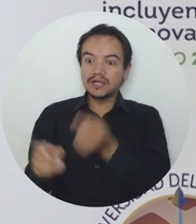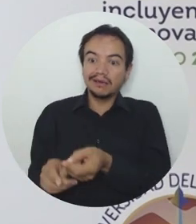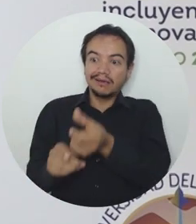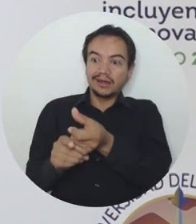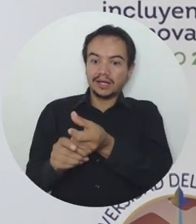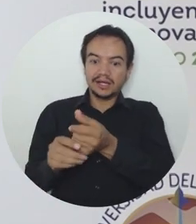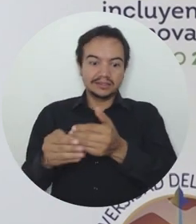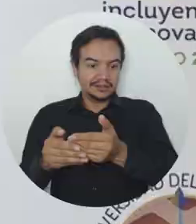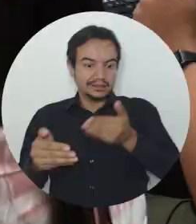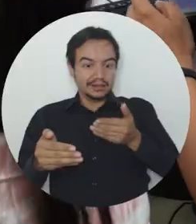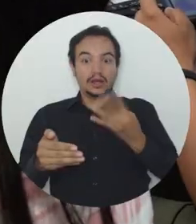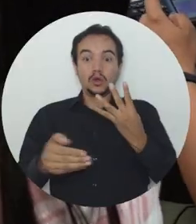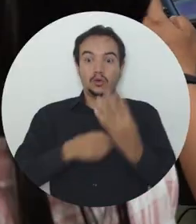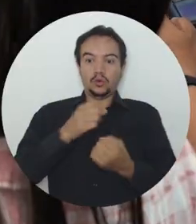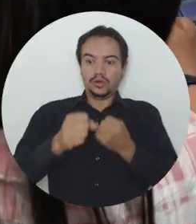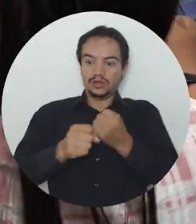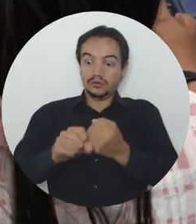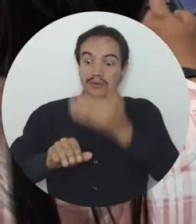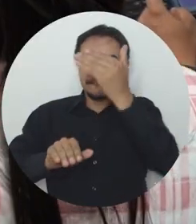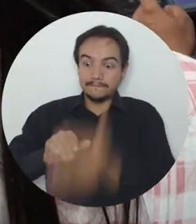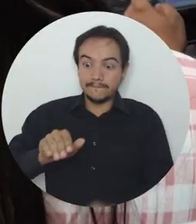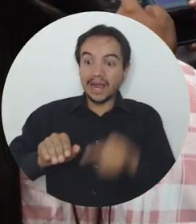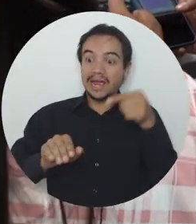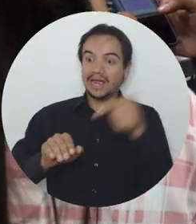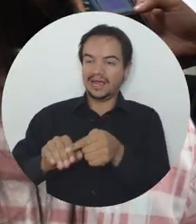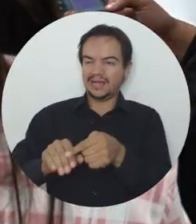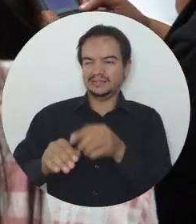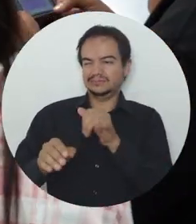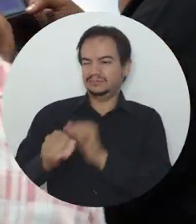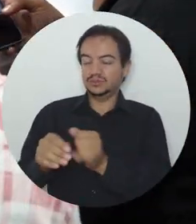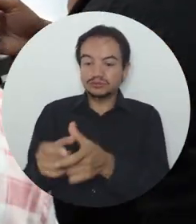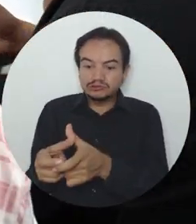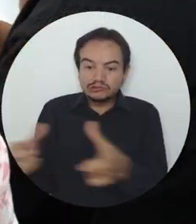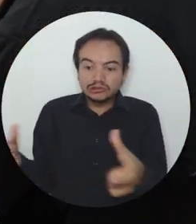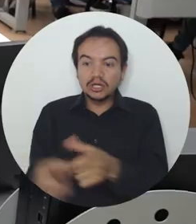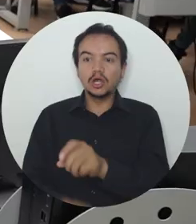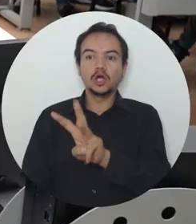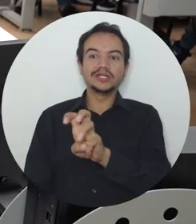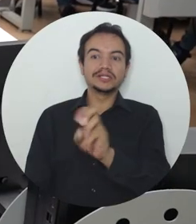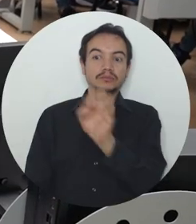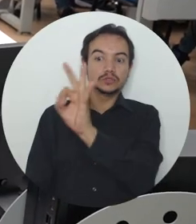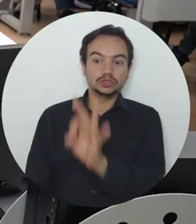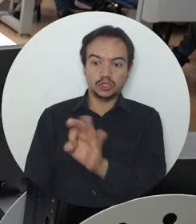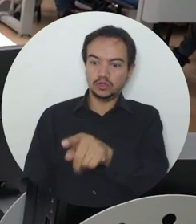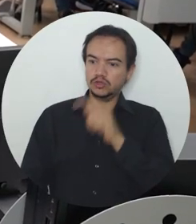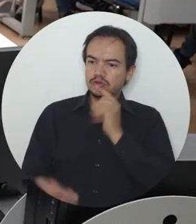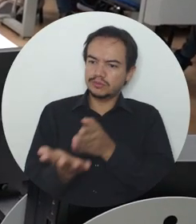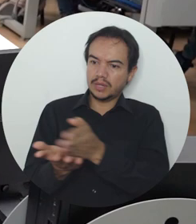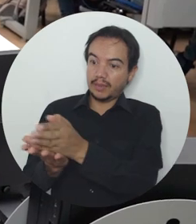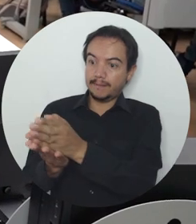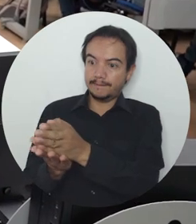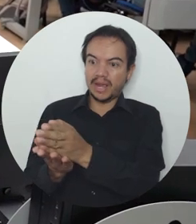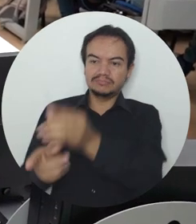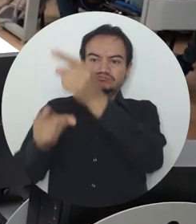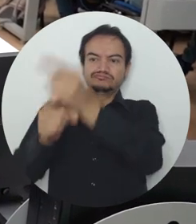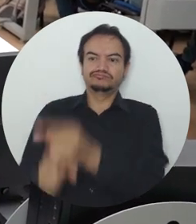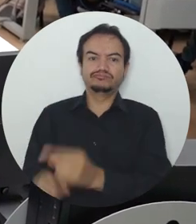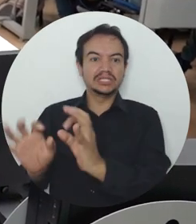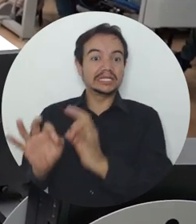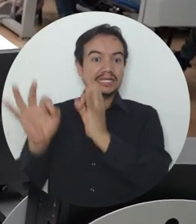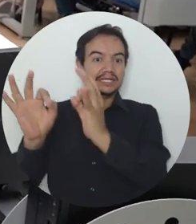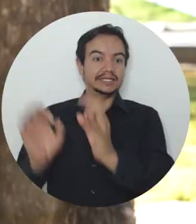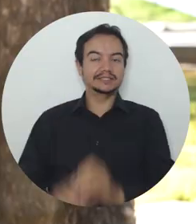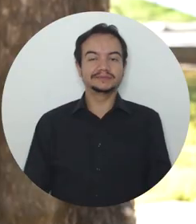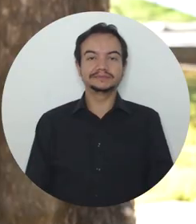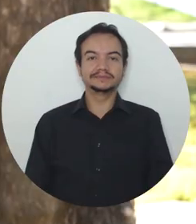acreditados y acercándonos a la meta de lograr que en estos cuatro años de este segundo periodo electoral, el 80% de los programas acreditables logren acreditación